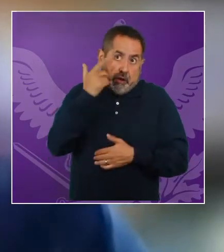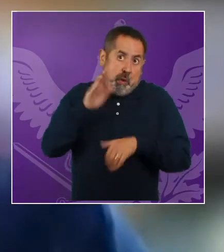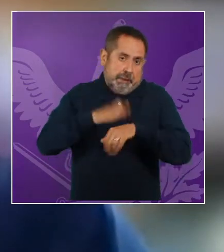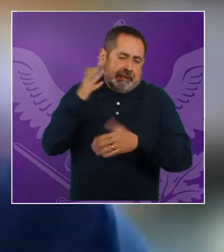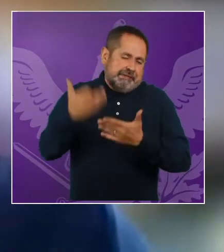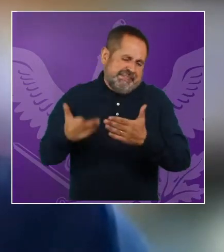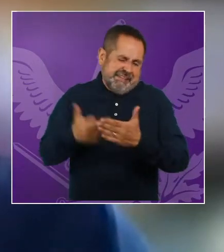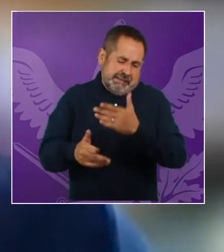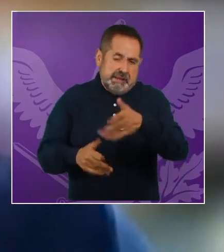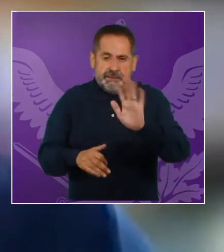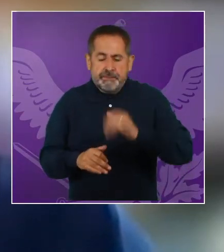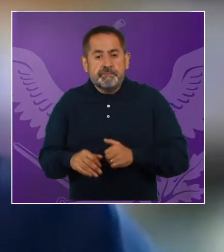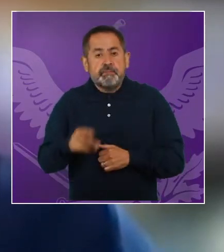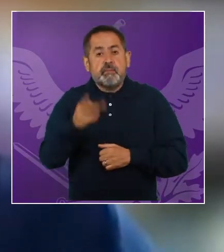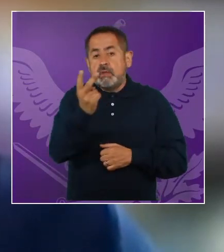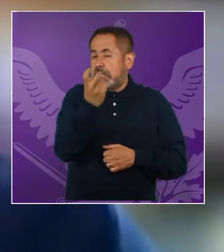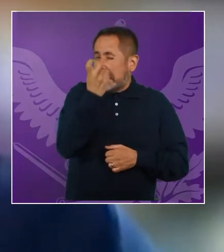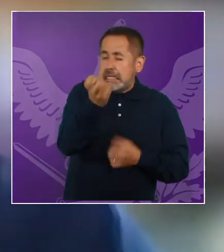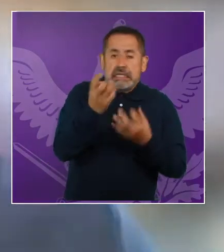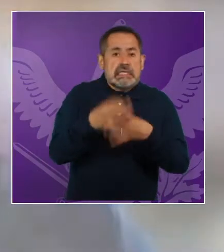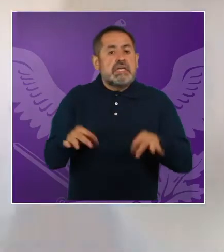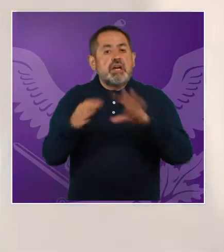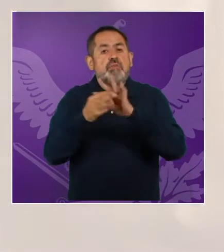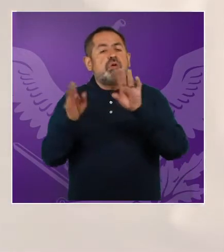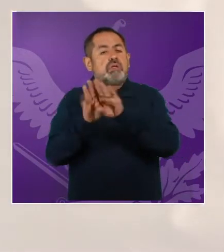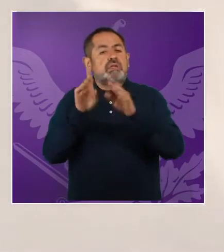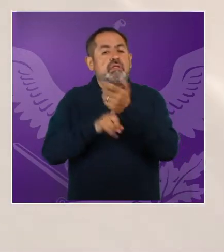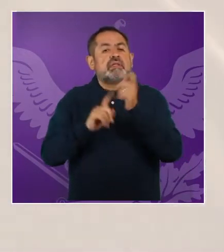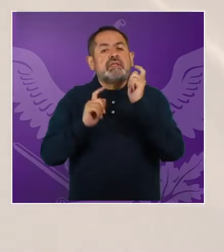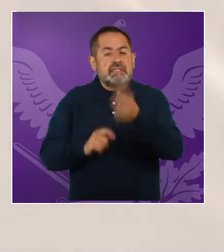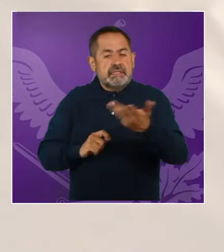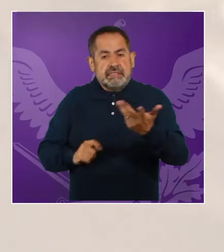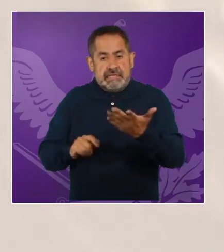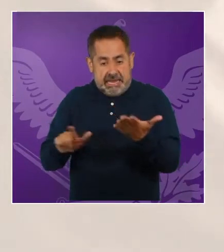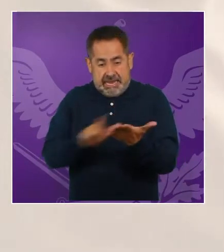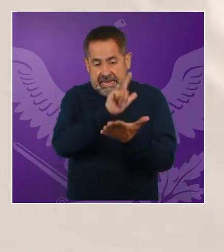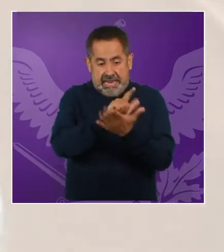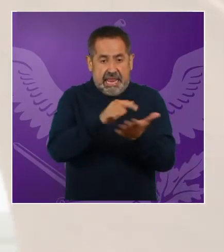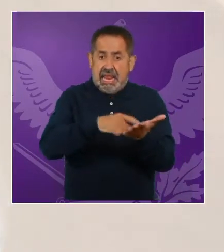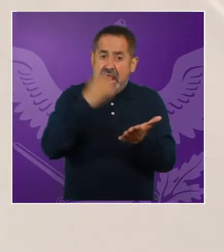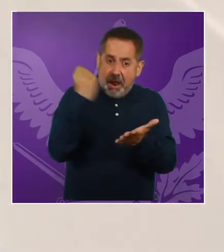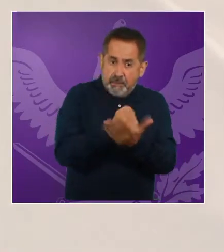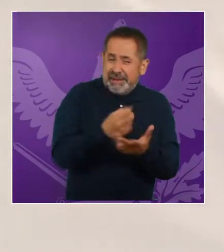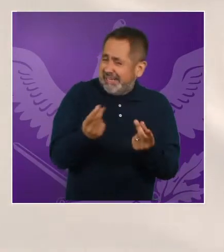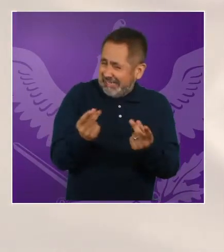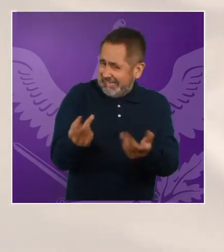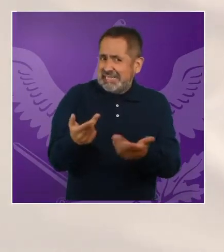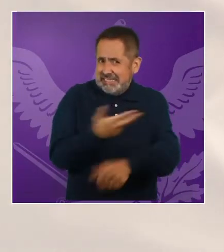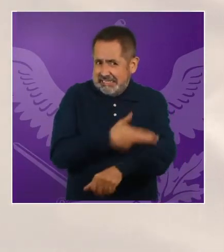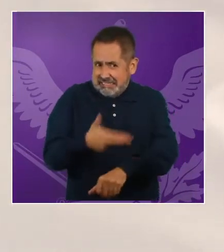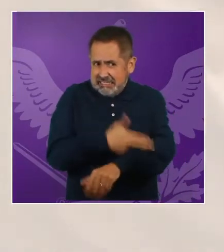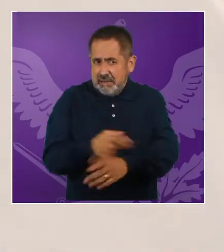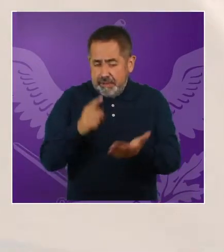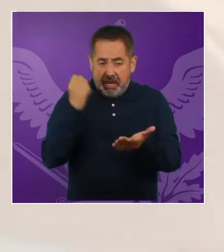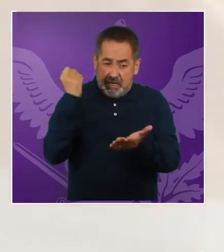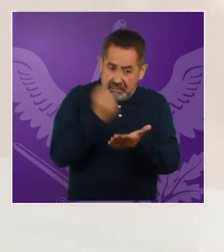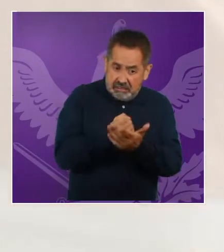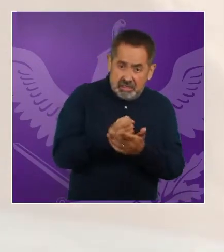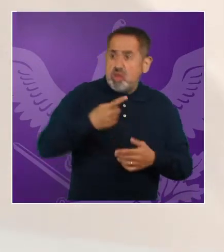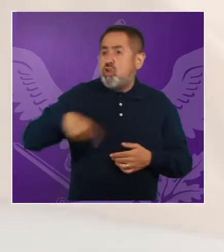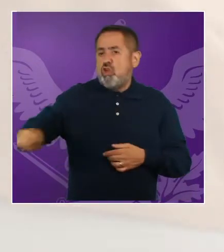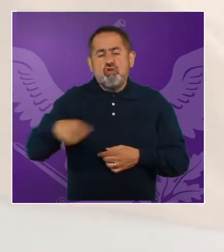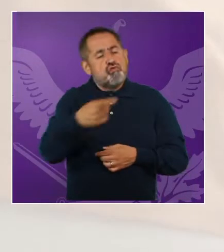querido, ¿no? Es por, por eso es importante que, que ya se apruebe la ley para hacerlo